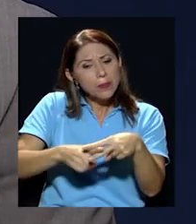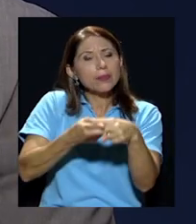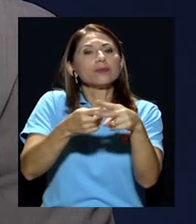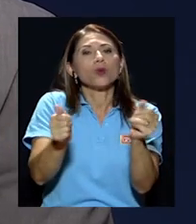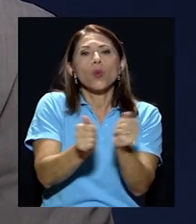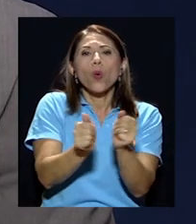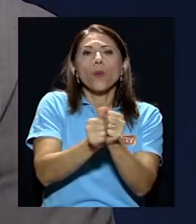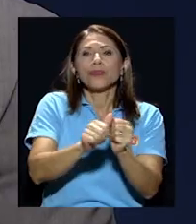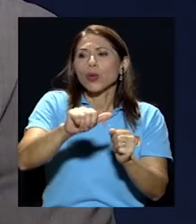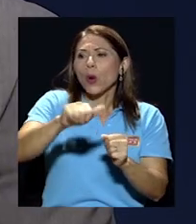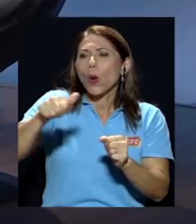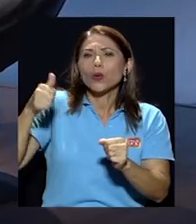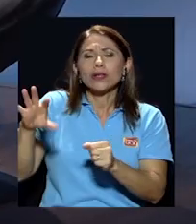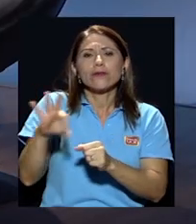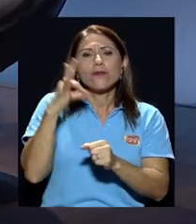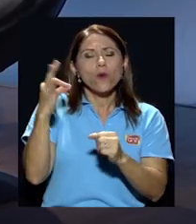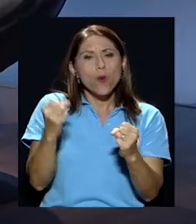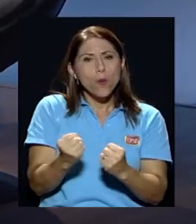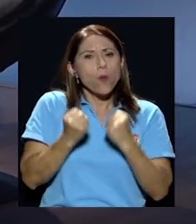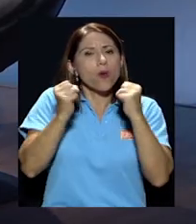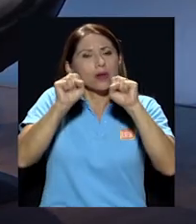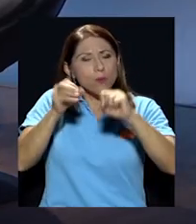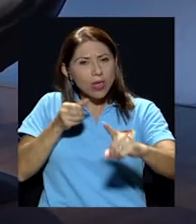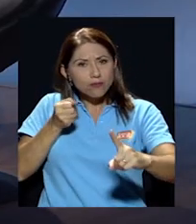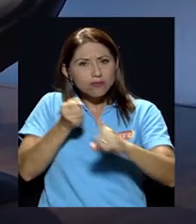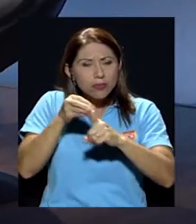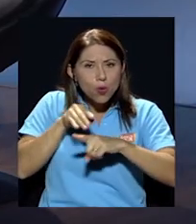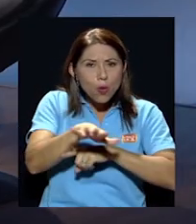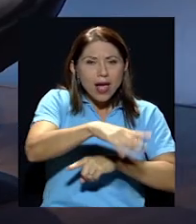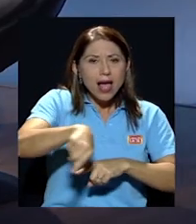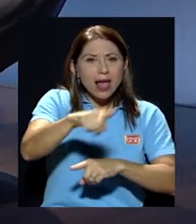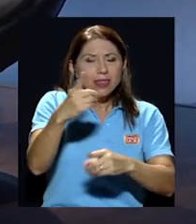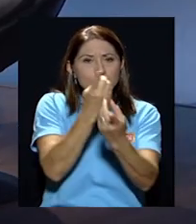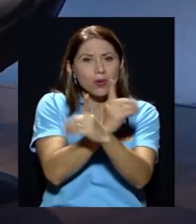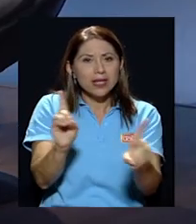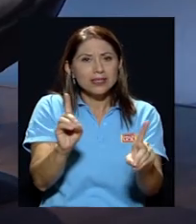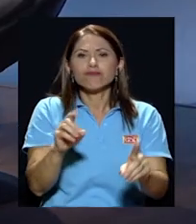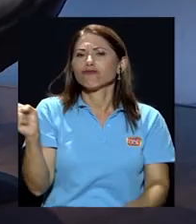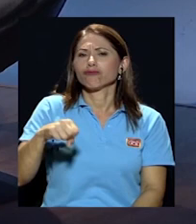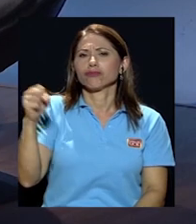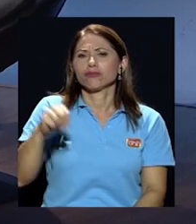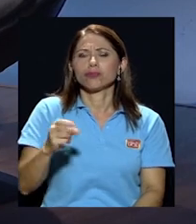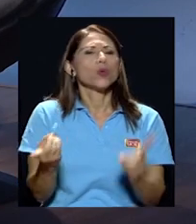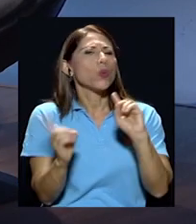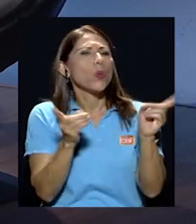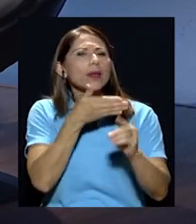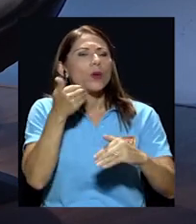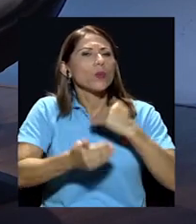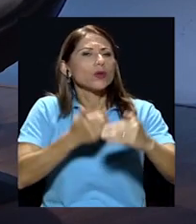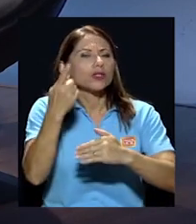tengan una afectación sobre esta misma democracia don Oscar? por supuesto que sí claro que sí ¿cuál sería el mejor proceso para eso? mire